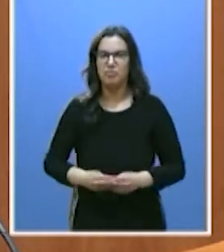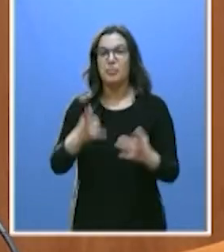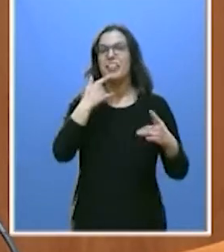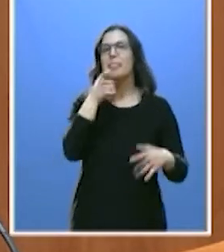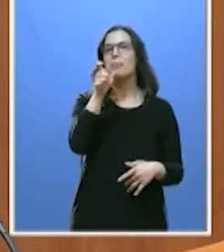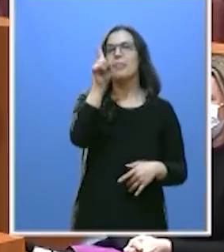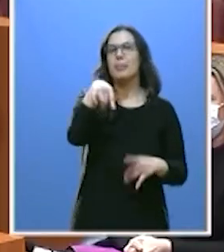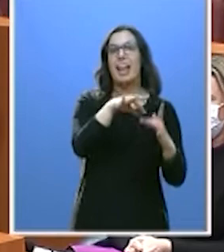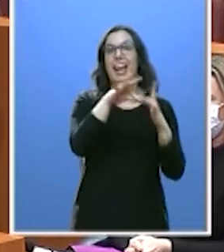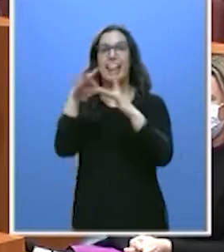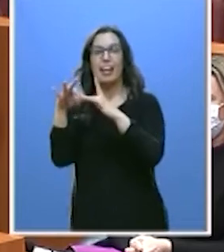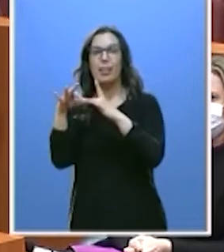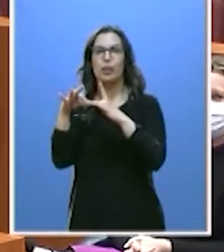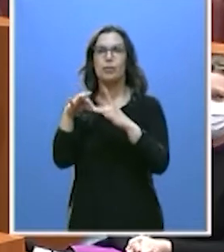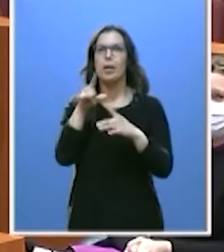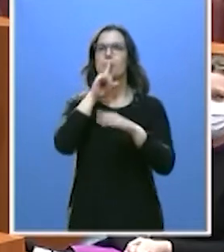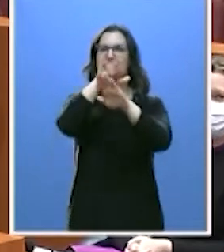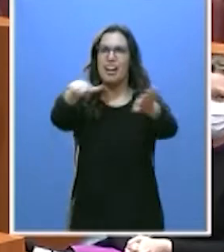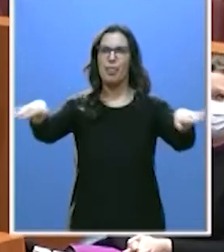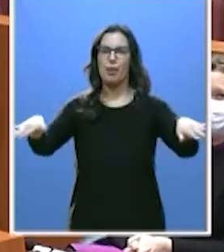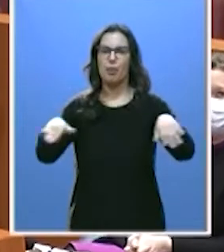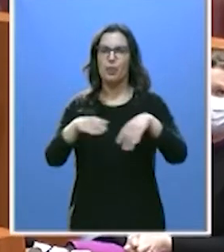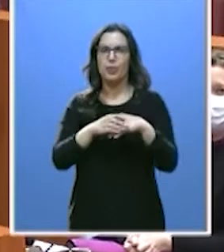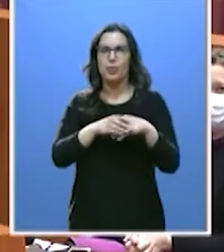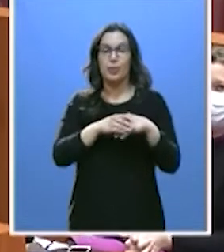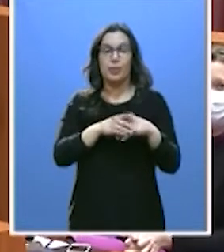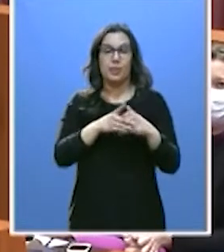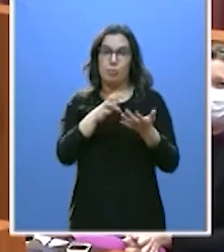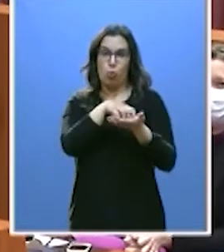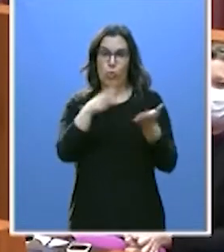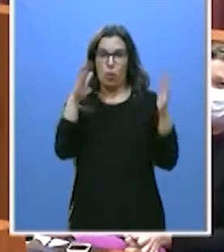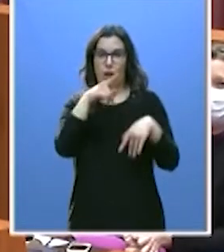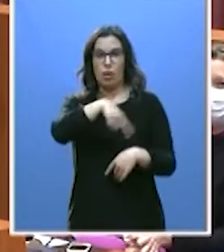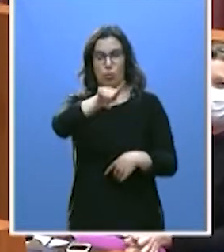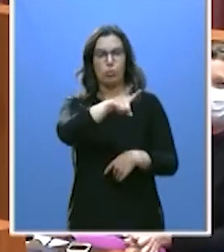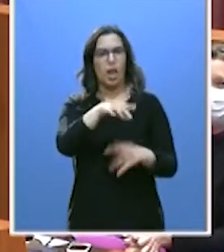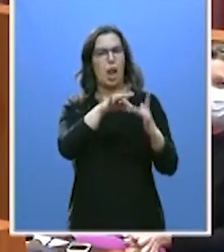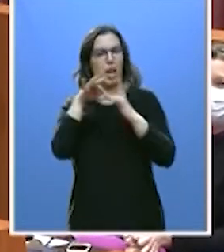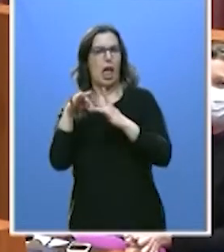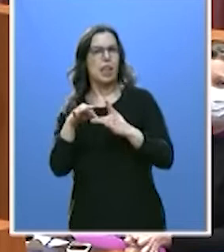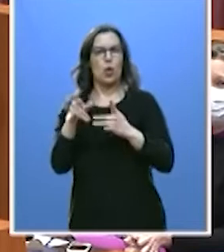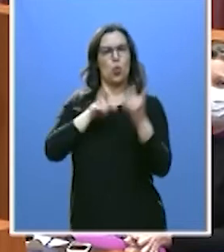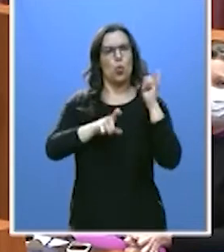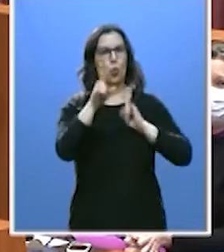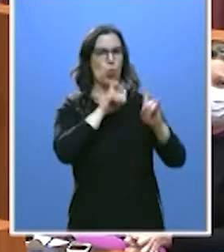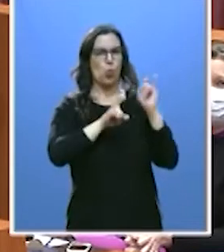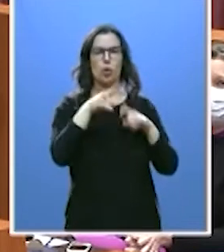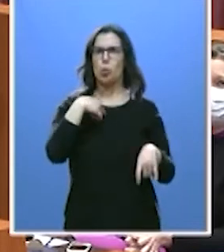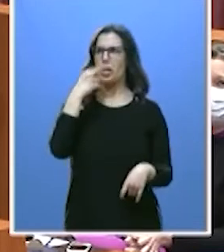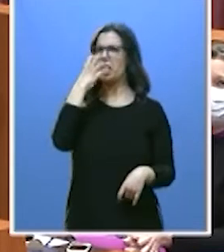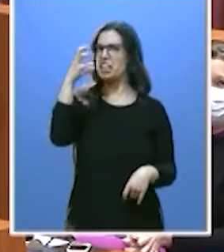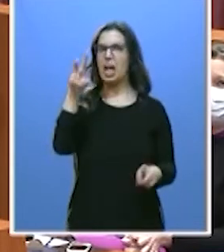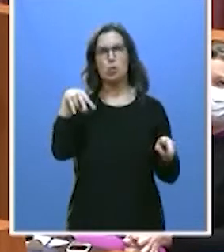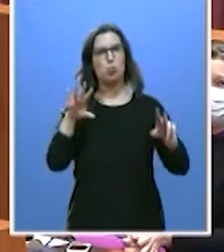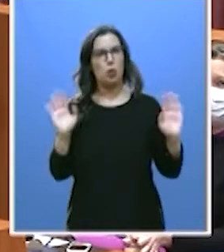duda usted un líder carismático. Sin duda, sin duda es usted un líder carismático. Un líder que nunca alza la voz. Un líder